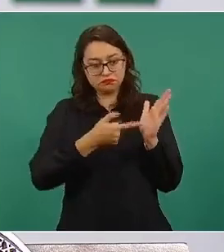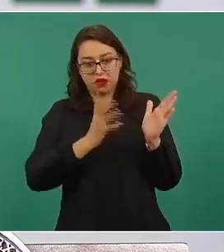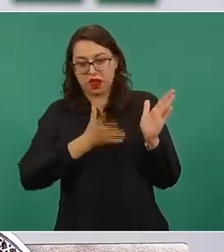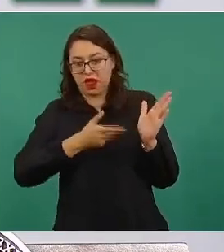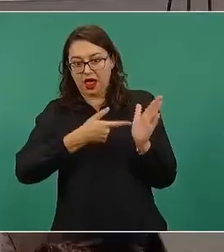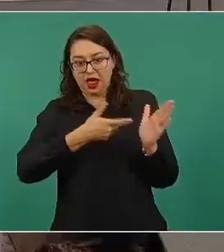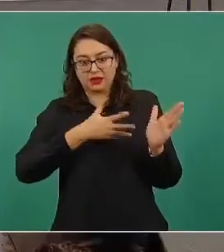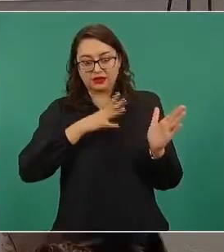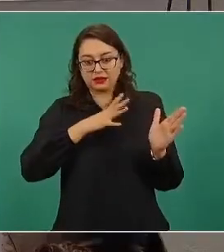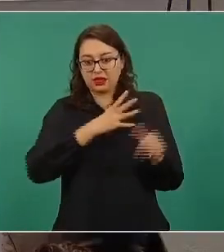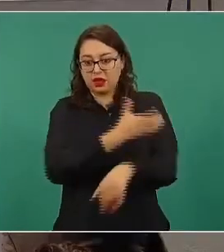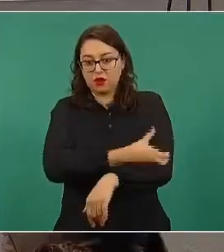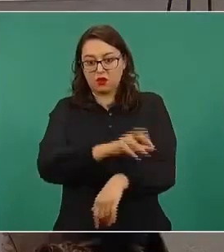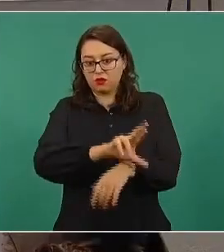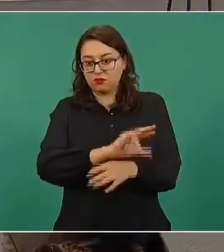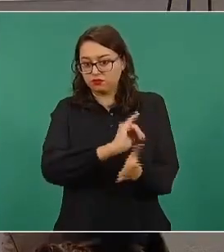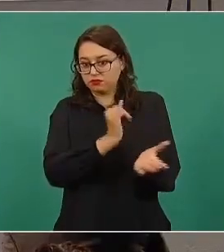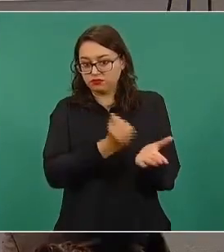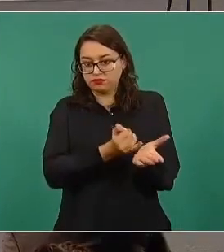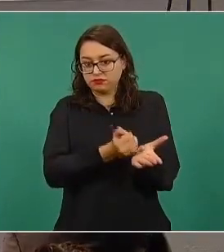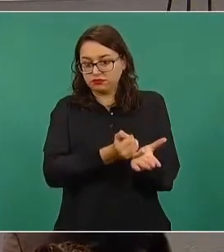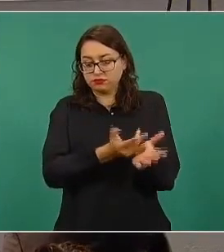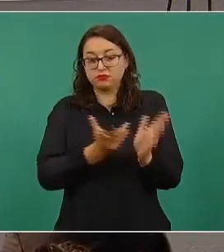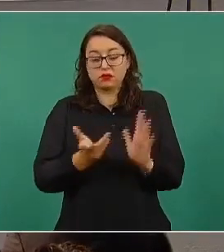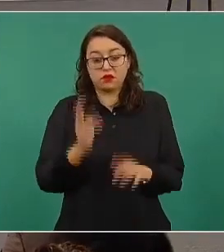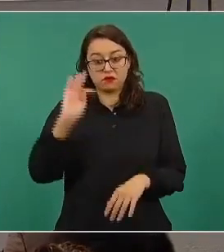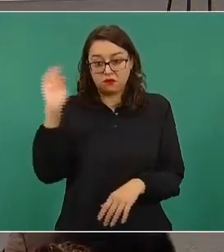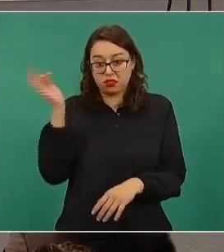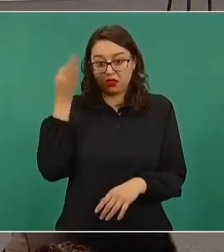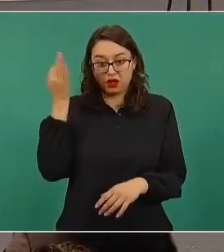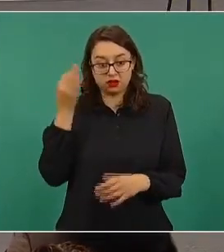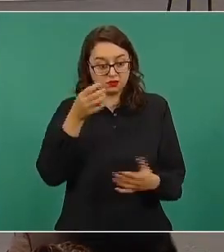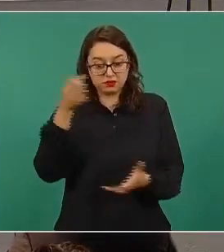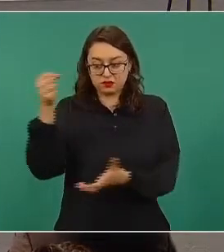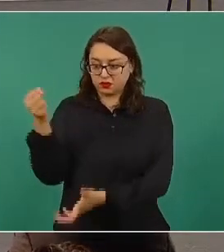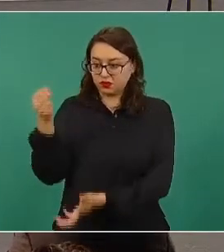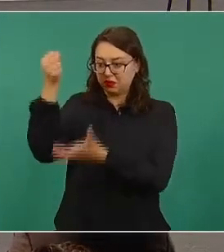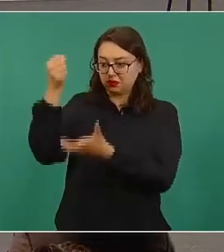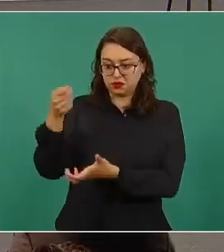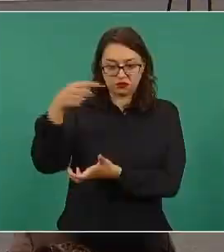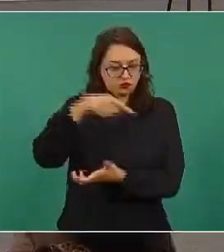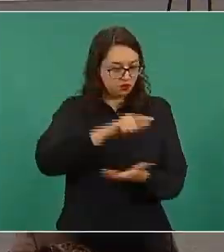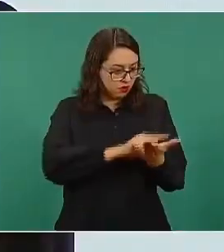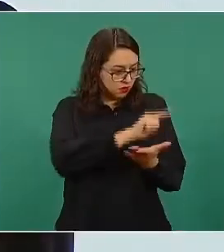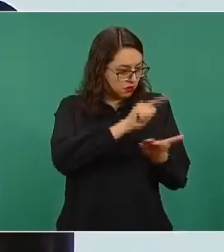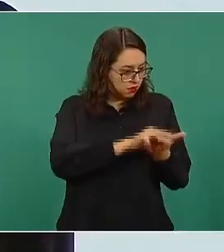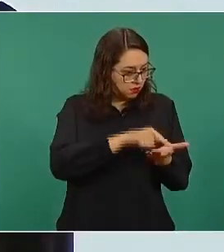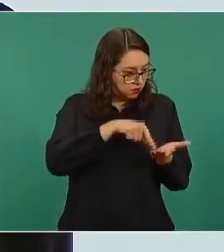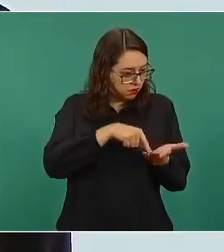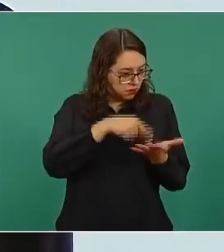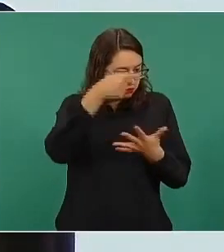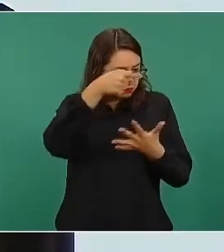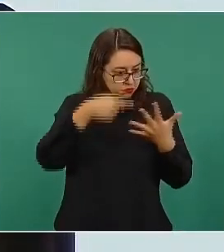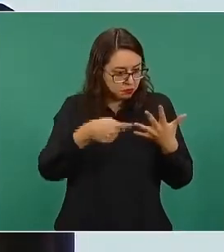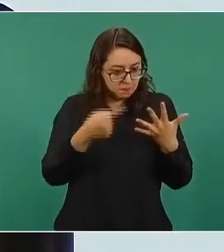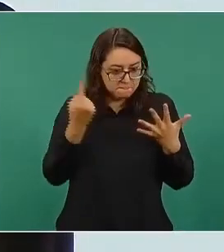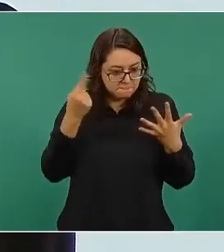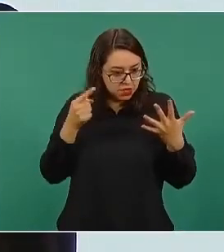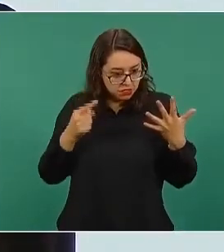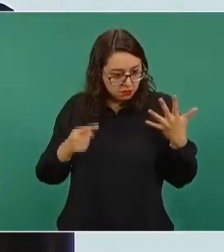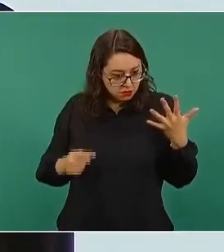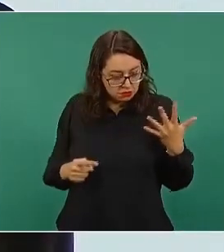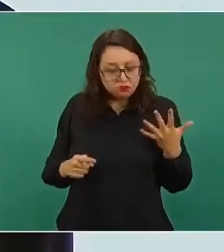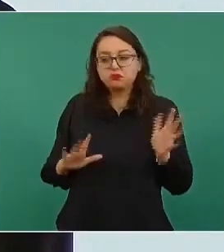fiscal y simplemente la federación atiende a eso que está mandatado en dicha ley y de esa forma mensualmente